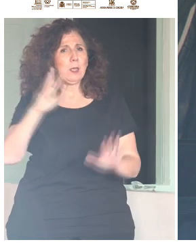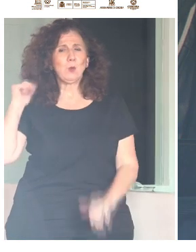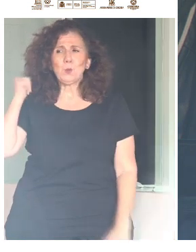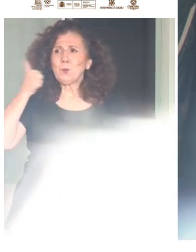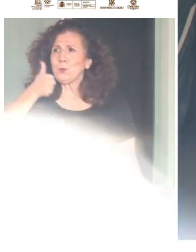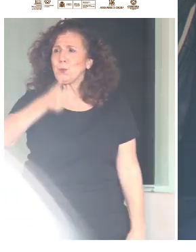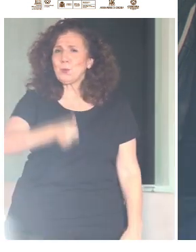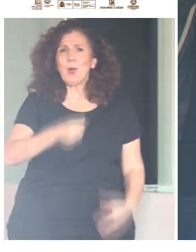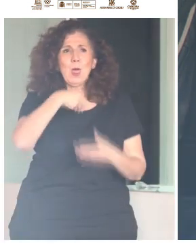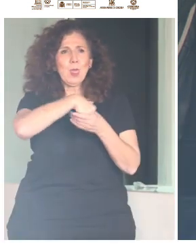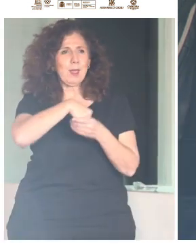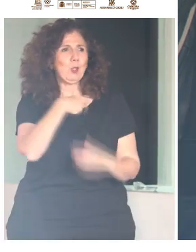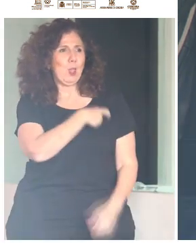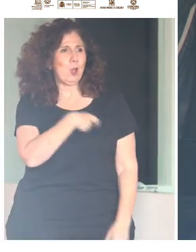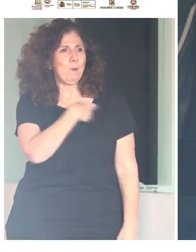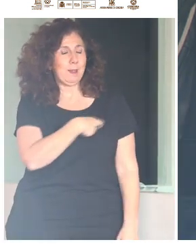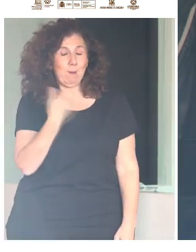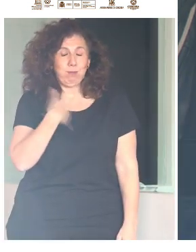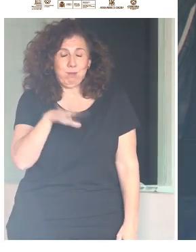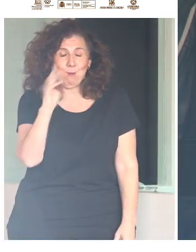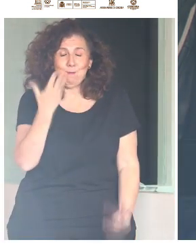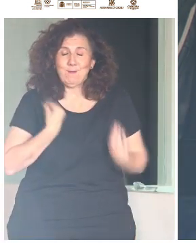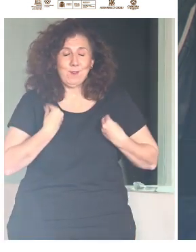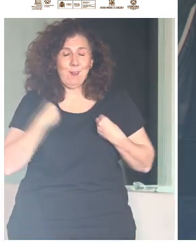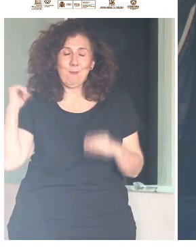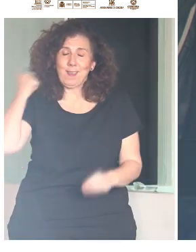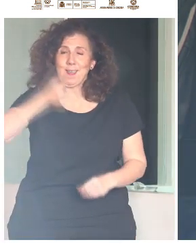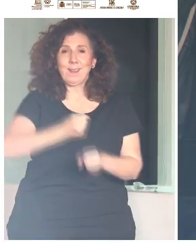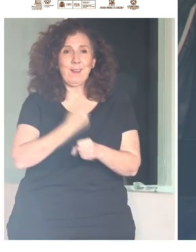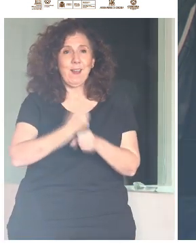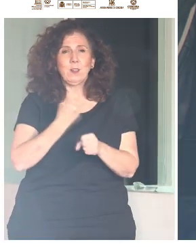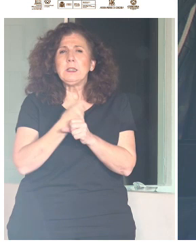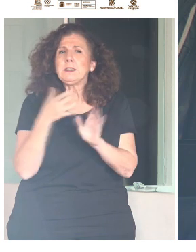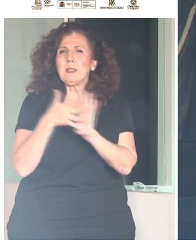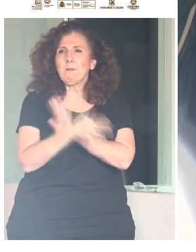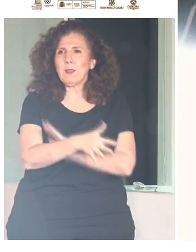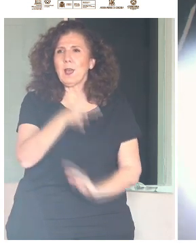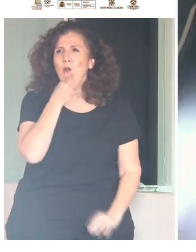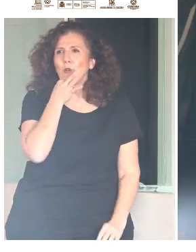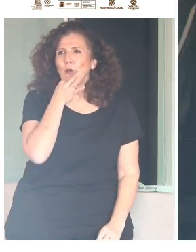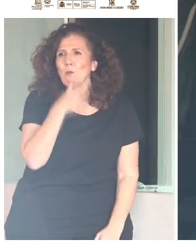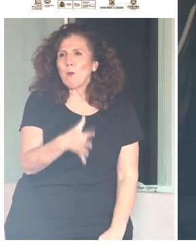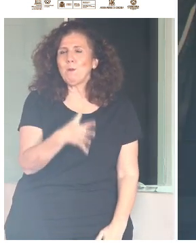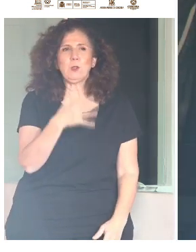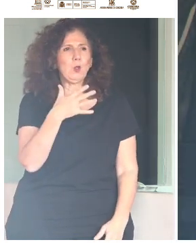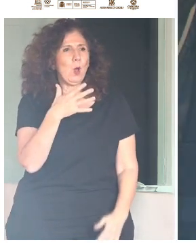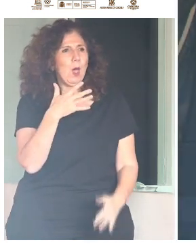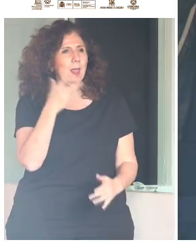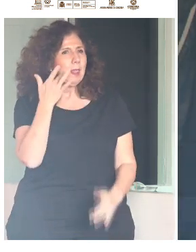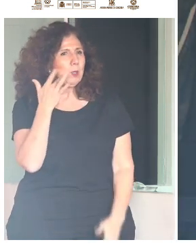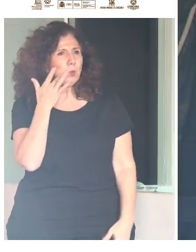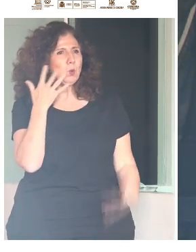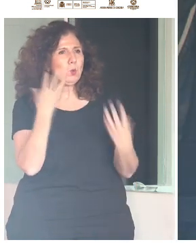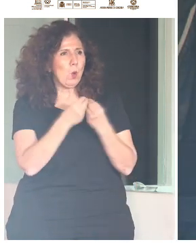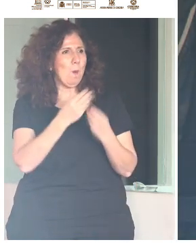comité, casi nada, es toda una vida, y eso da buena cuenta del compromiso de Jesús con el patrimonio y la accesibilidad.